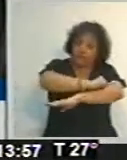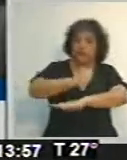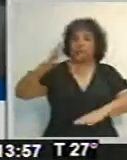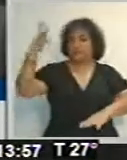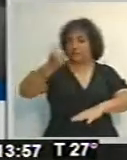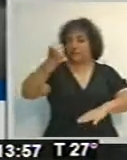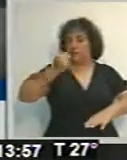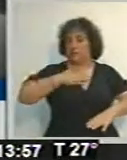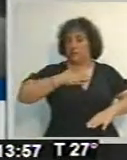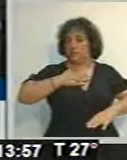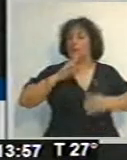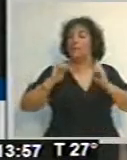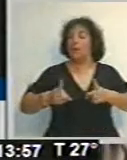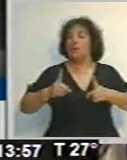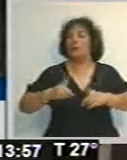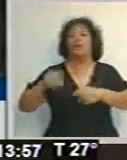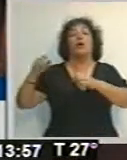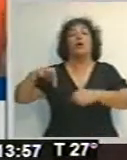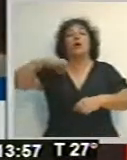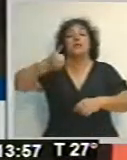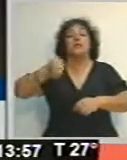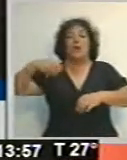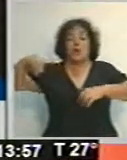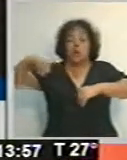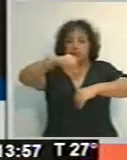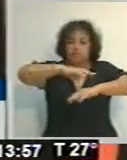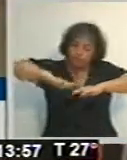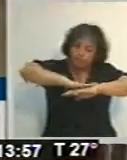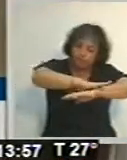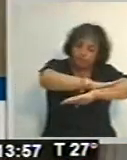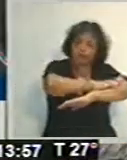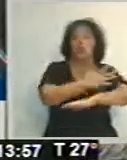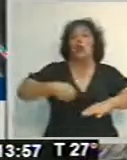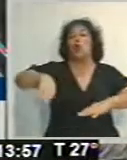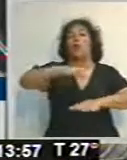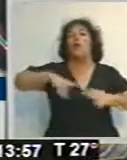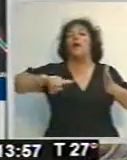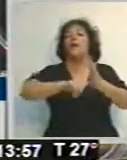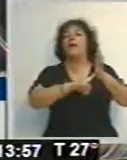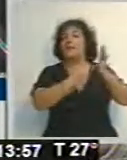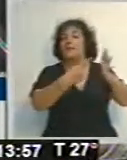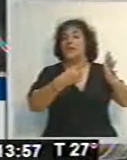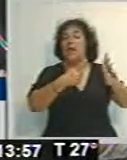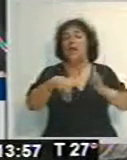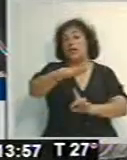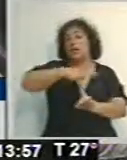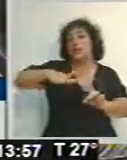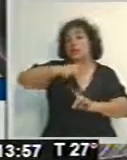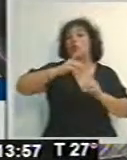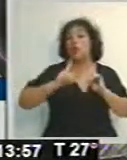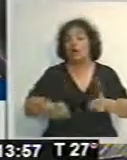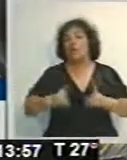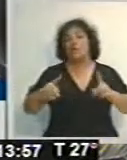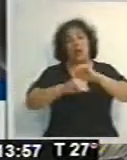y con la planta pavimentadora se van a repavimentar calles del micro y macro centro y también una gran